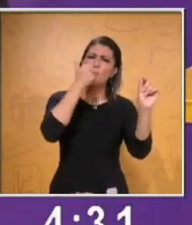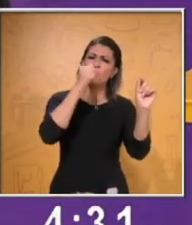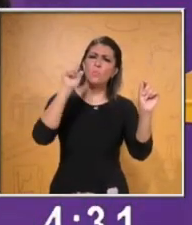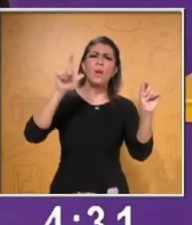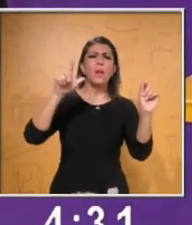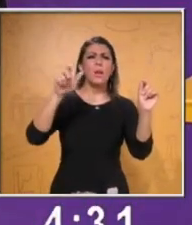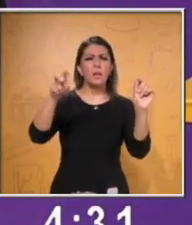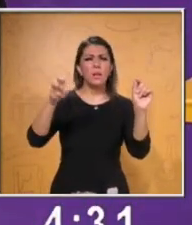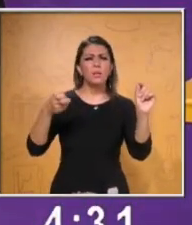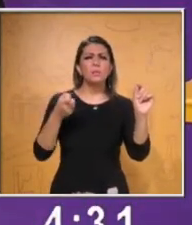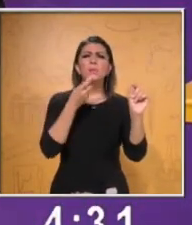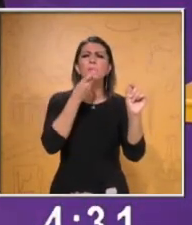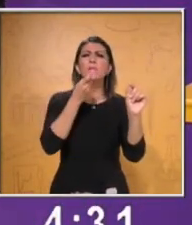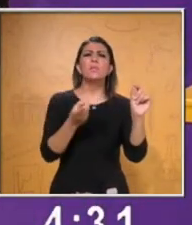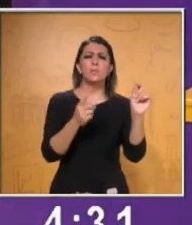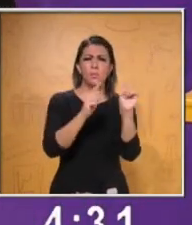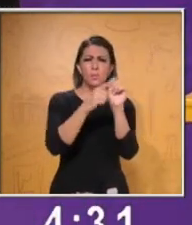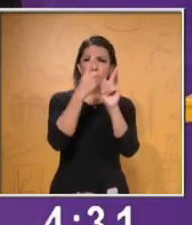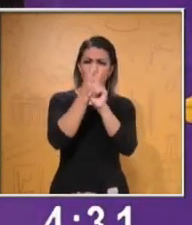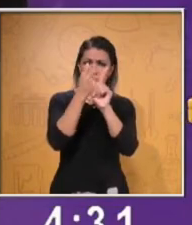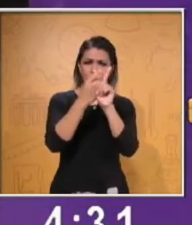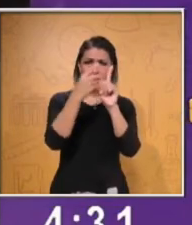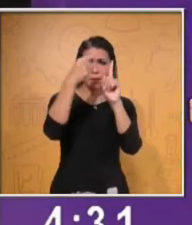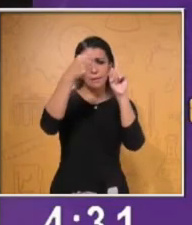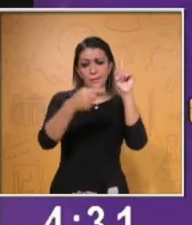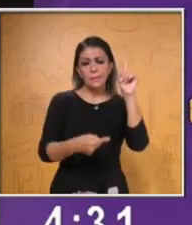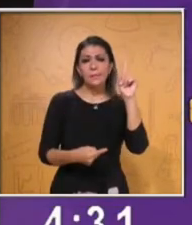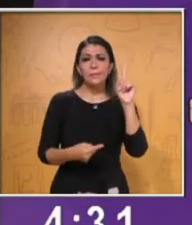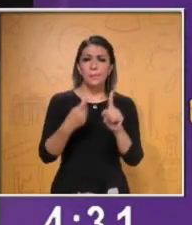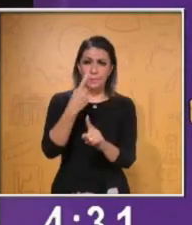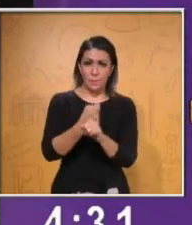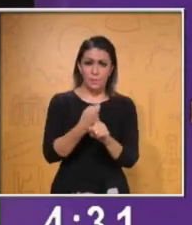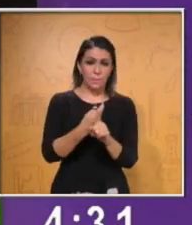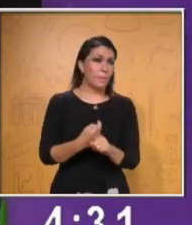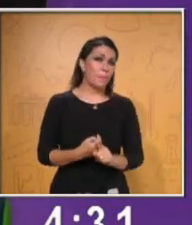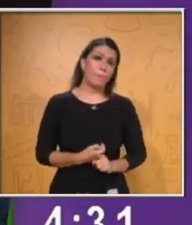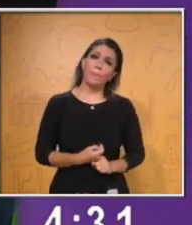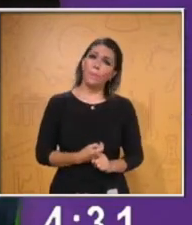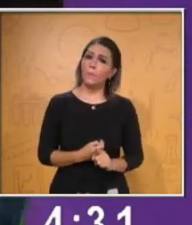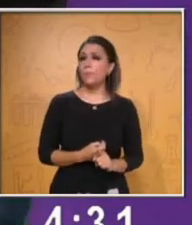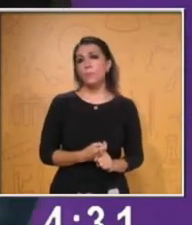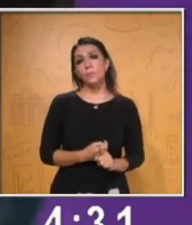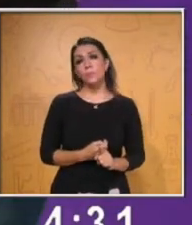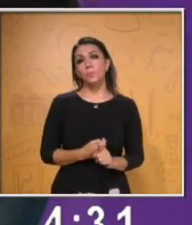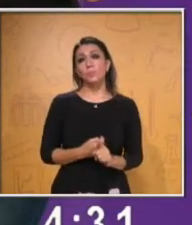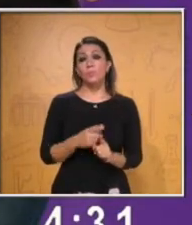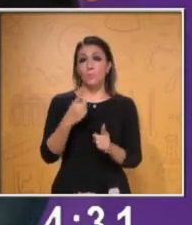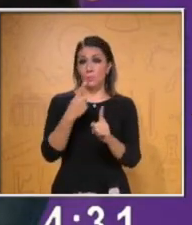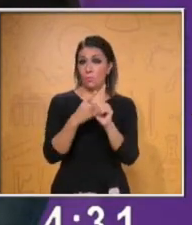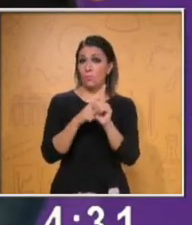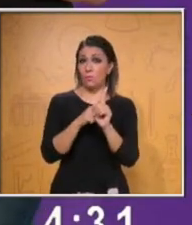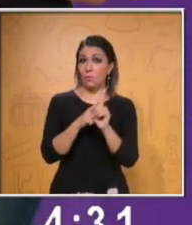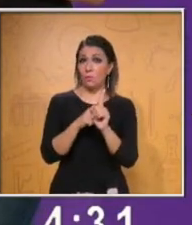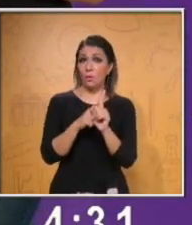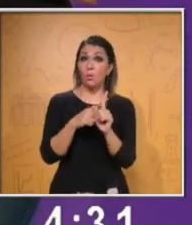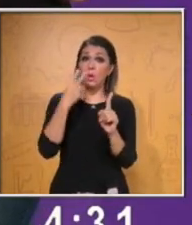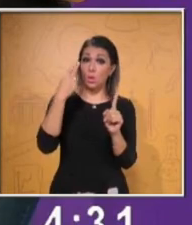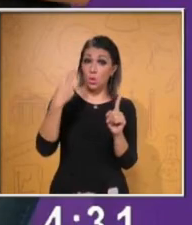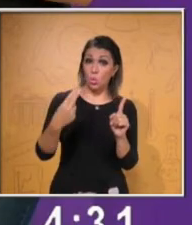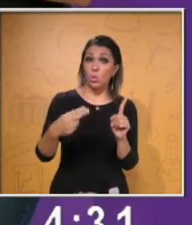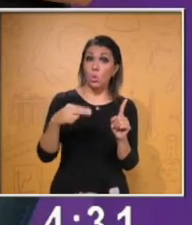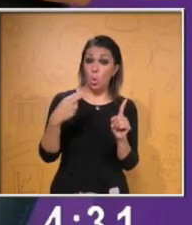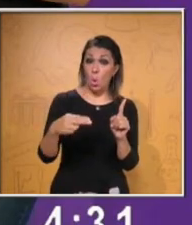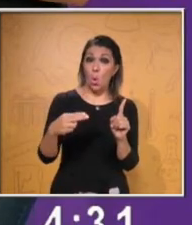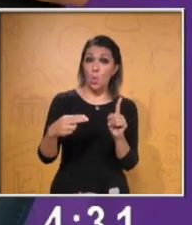presentación. Es precisamente cuando tú dices tu nombre